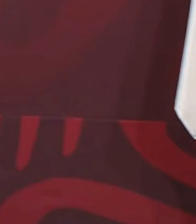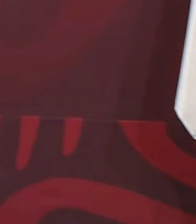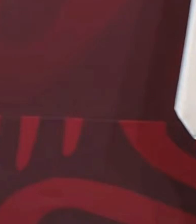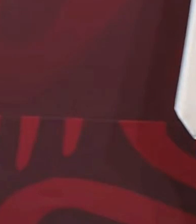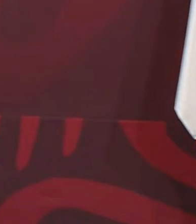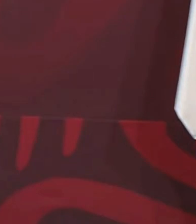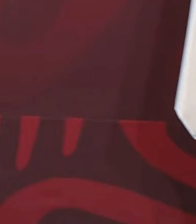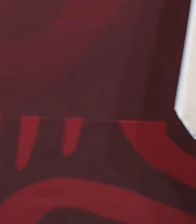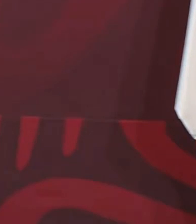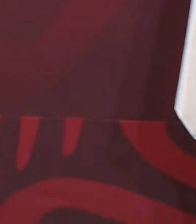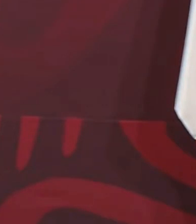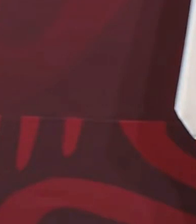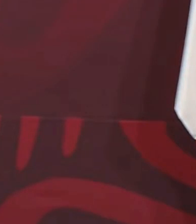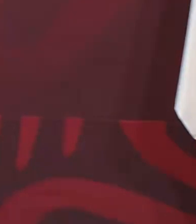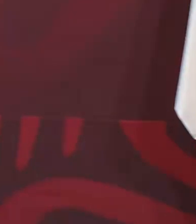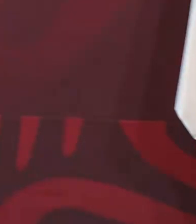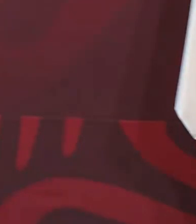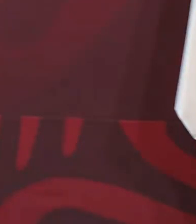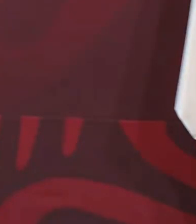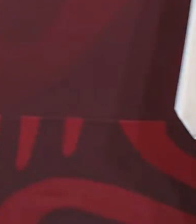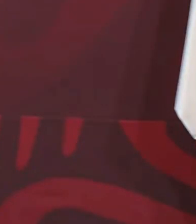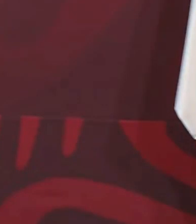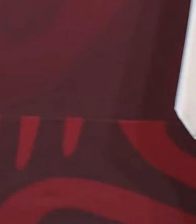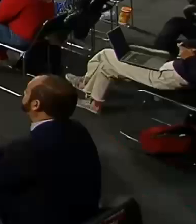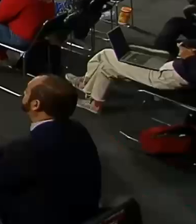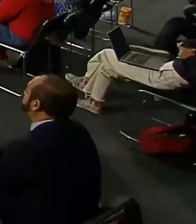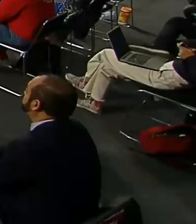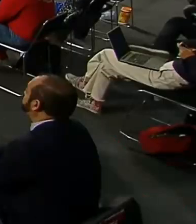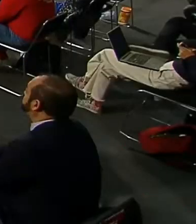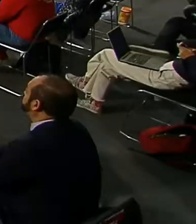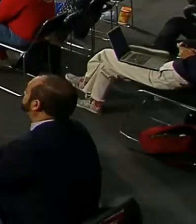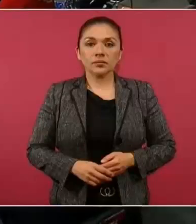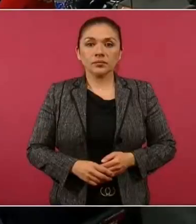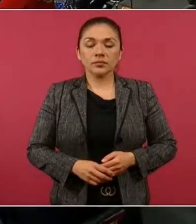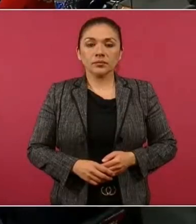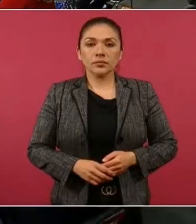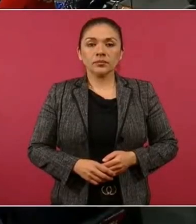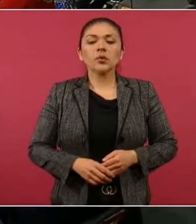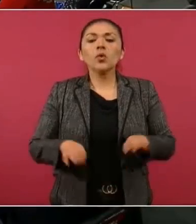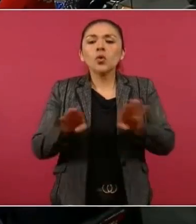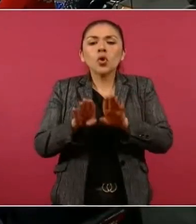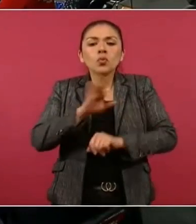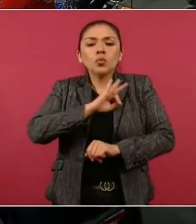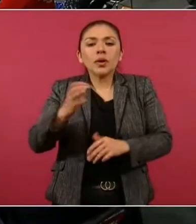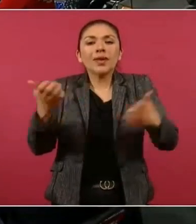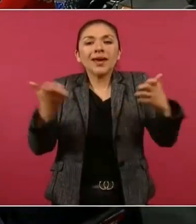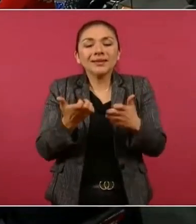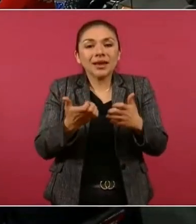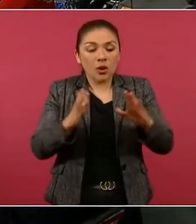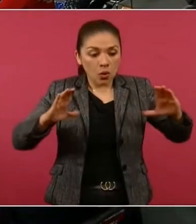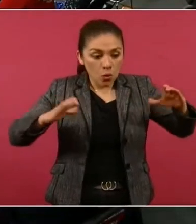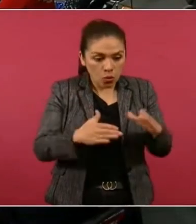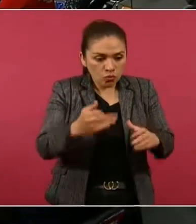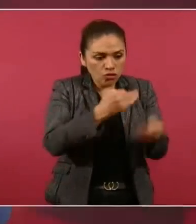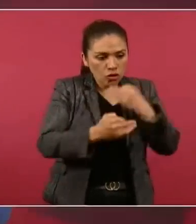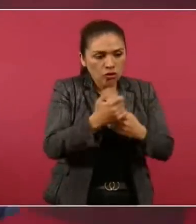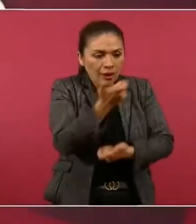¿Cómo se logra colectivamente mejorar la economía popular?